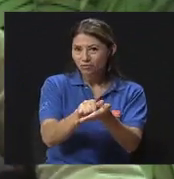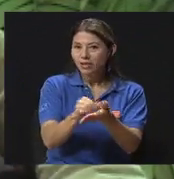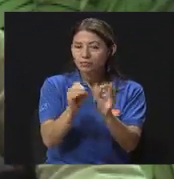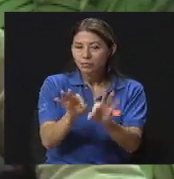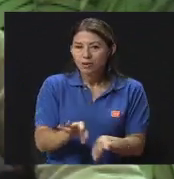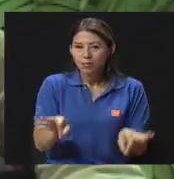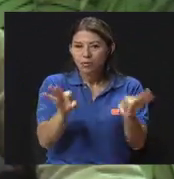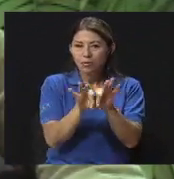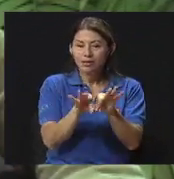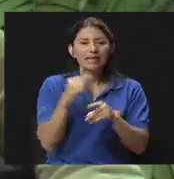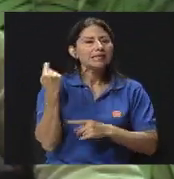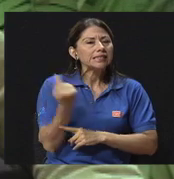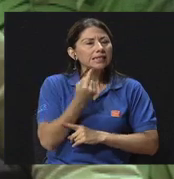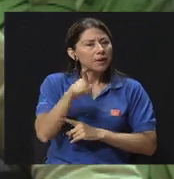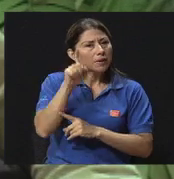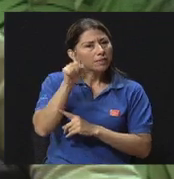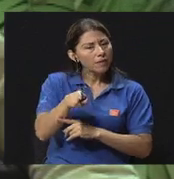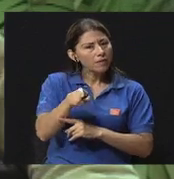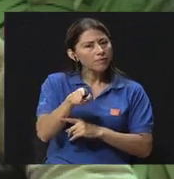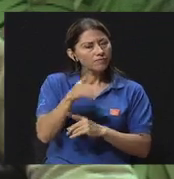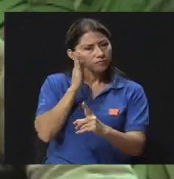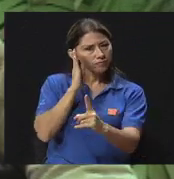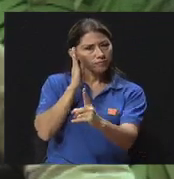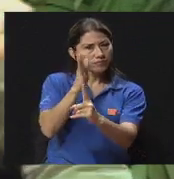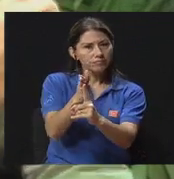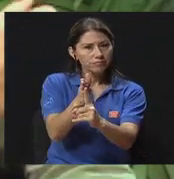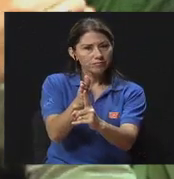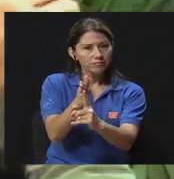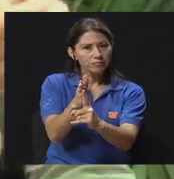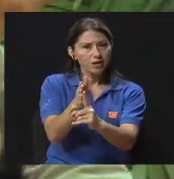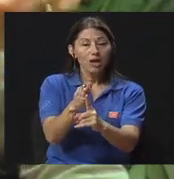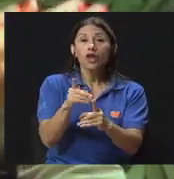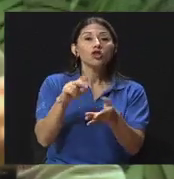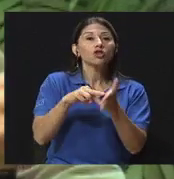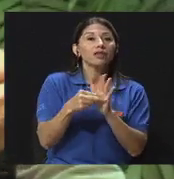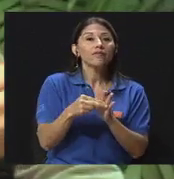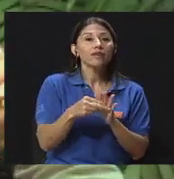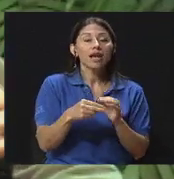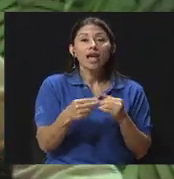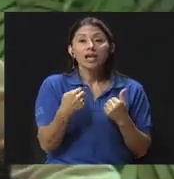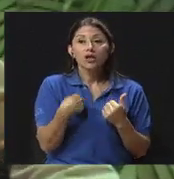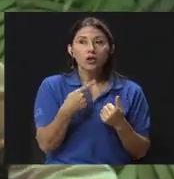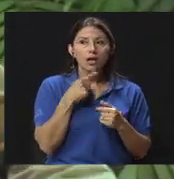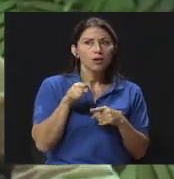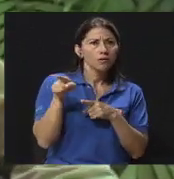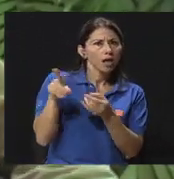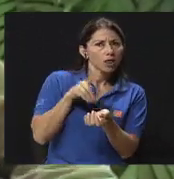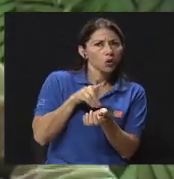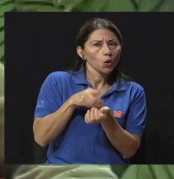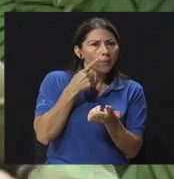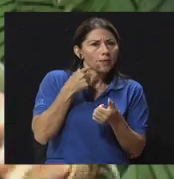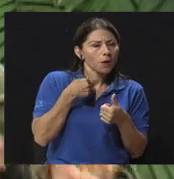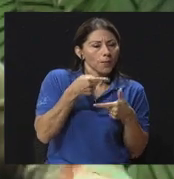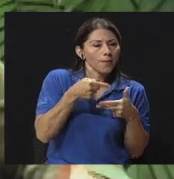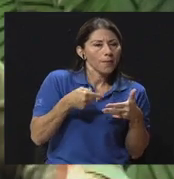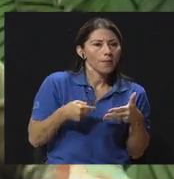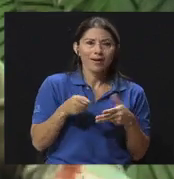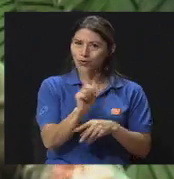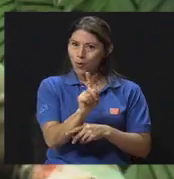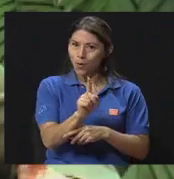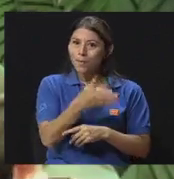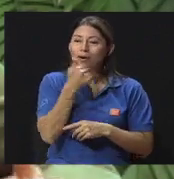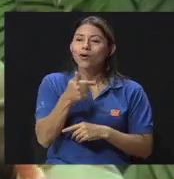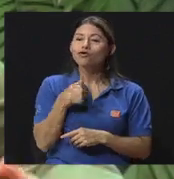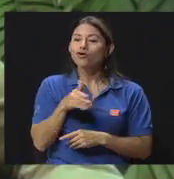principal en lo laboral es importante. No es el doctor me dijo de María del Mar. No, yo voy donde María del Mar y le expongo.